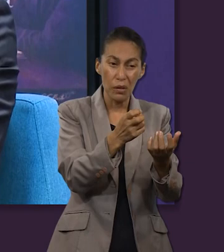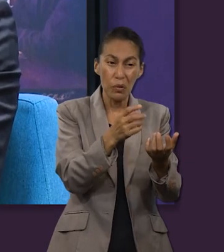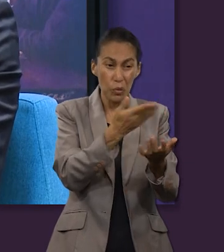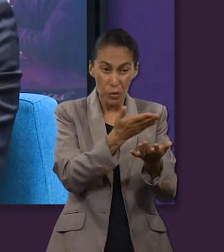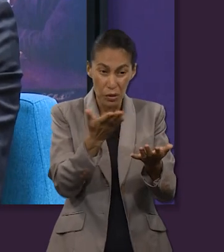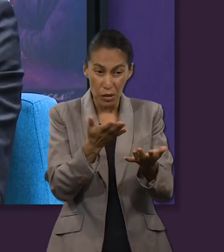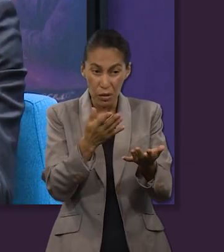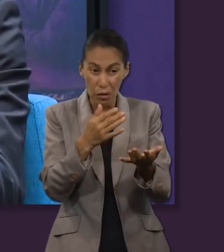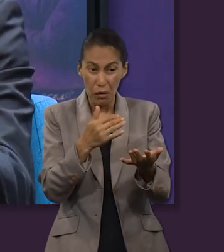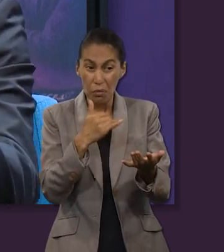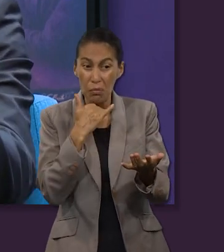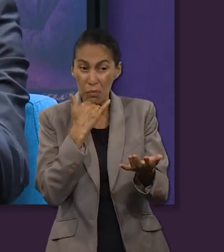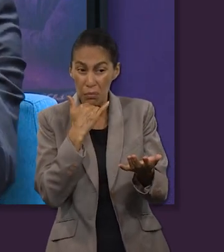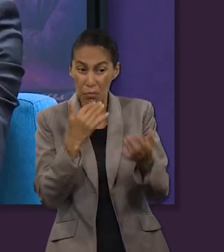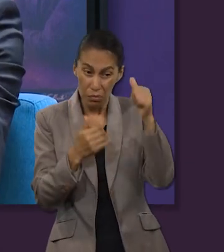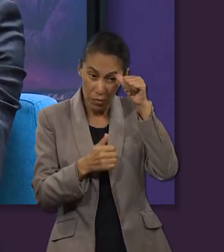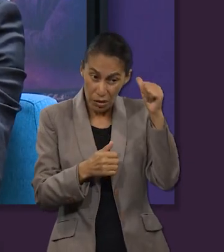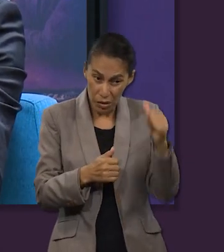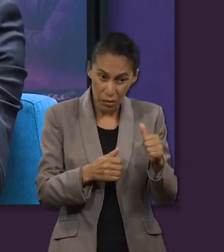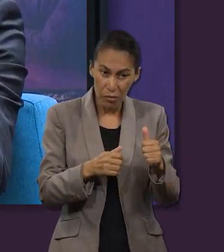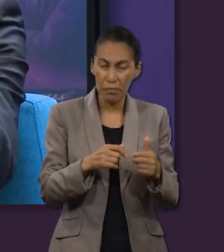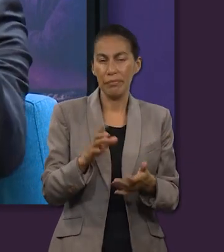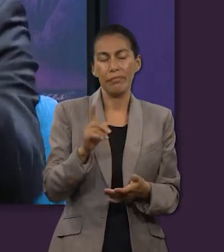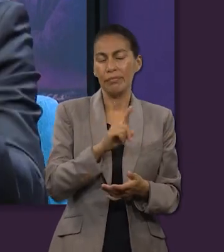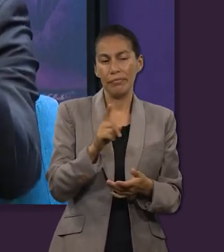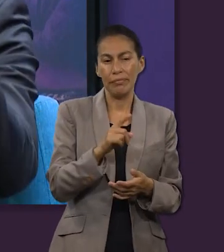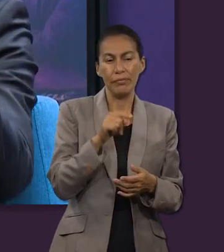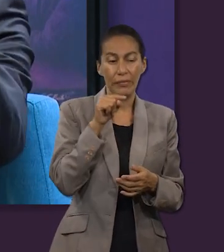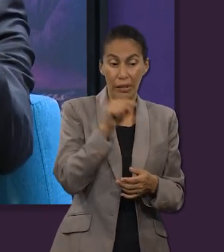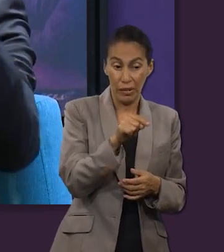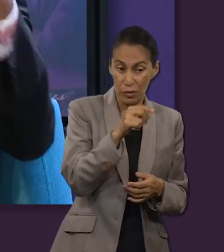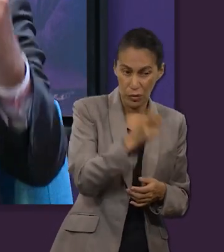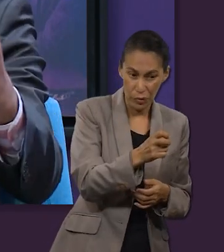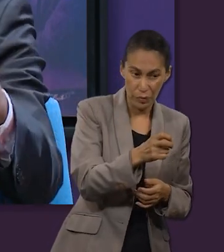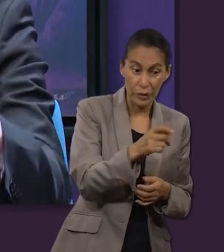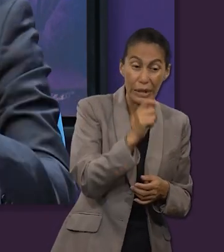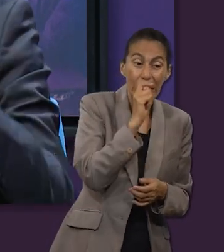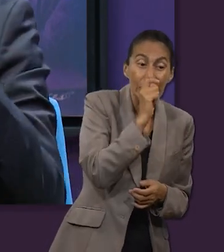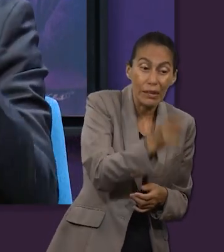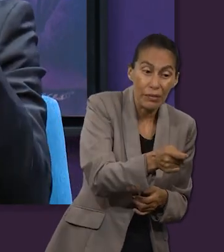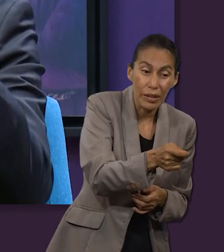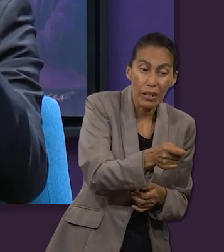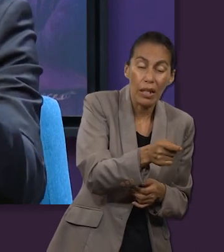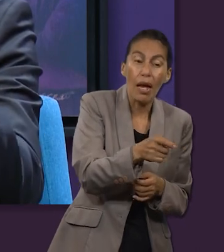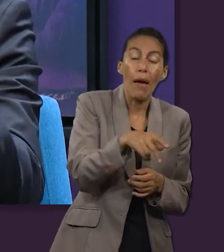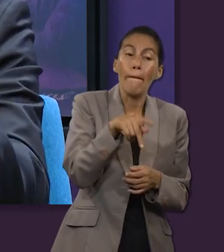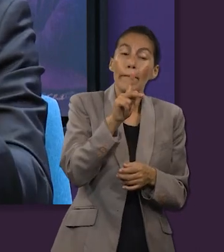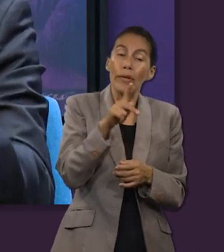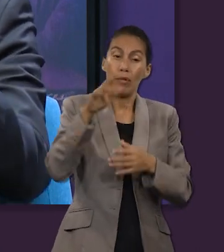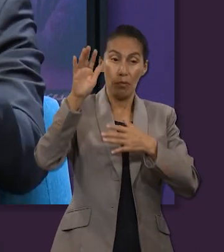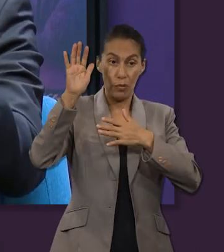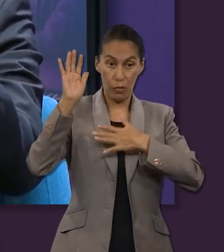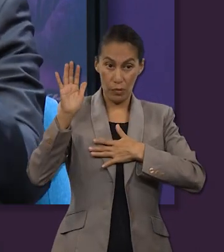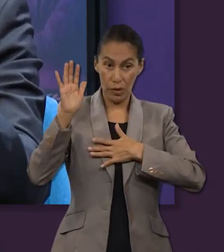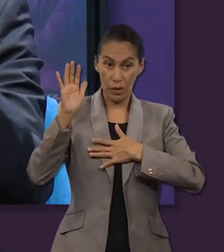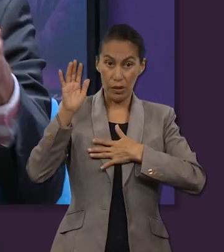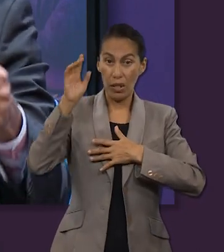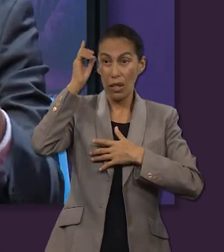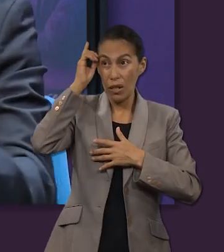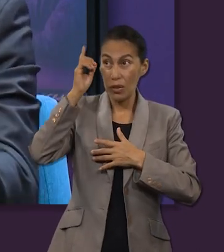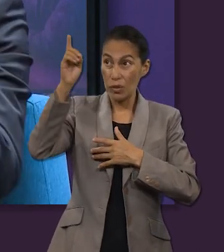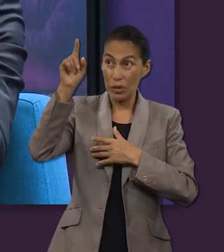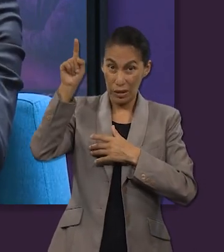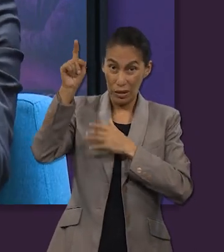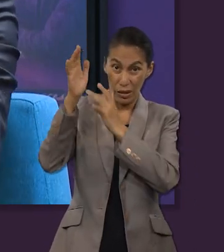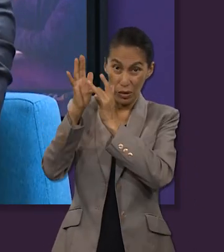de perdonar el pecado, sino que es como una tarjeta de crédito que acumula el punto, acumula la promesa de que alguien más va